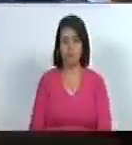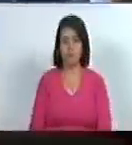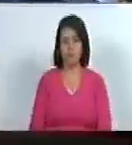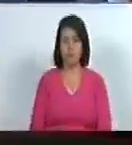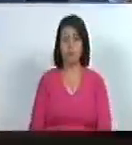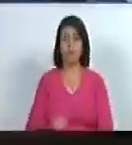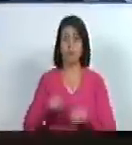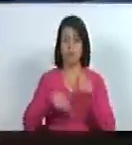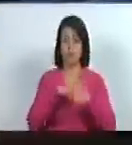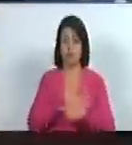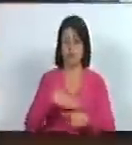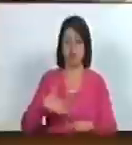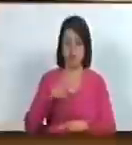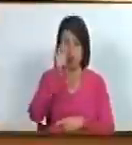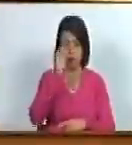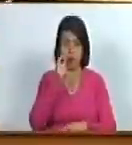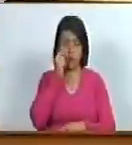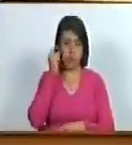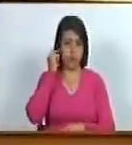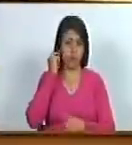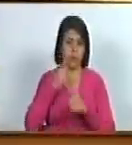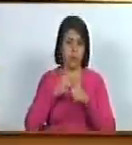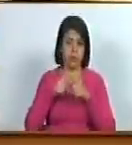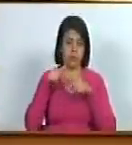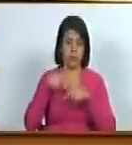queridas diputadas y queridos diputados